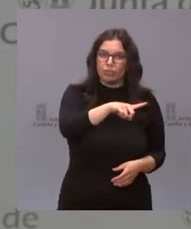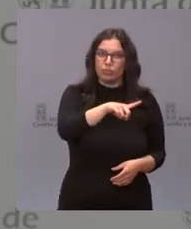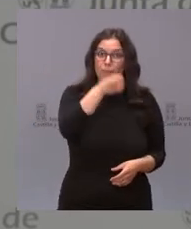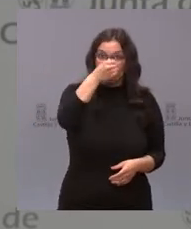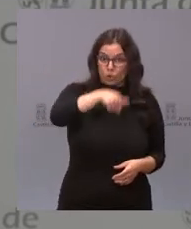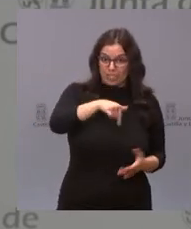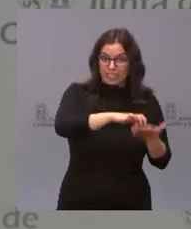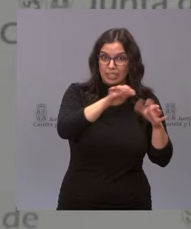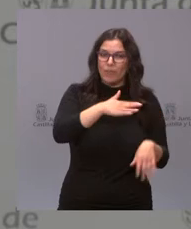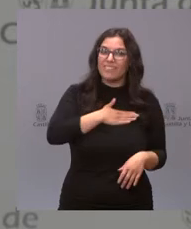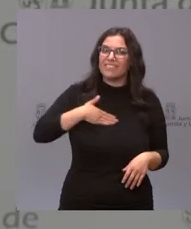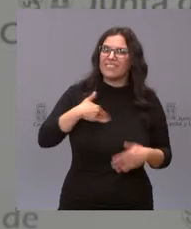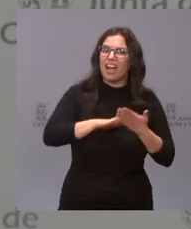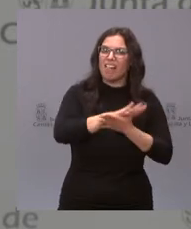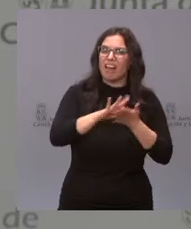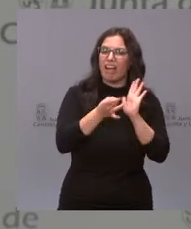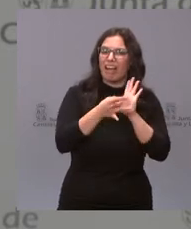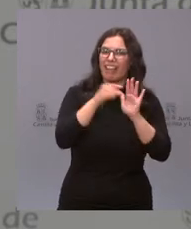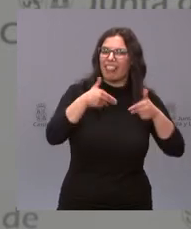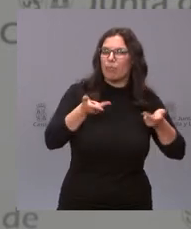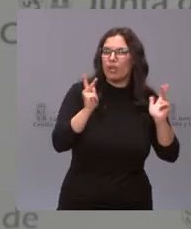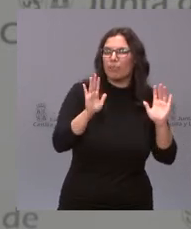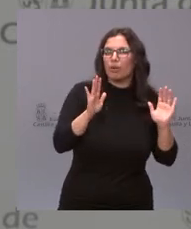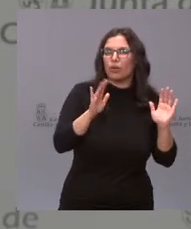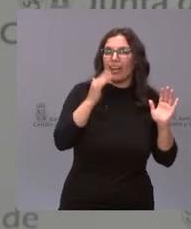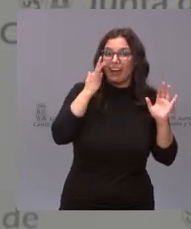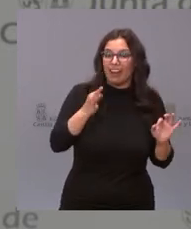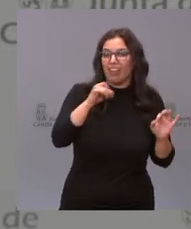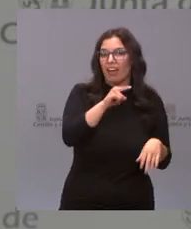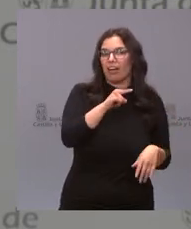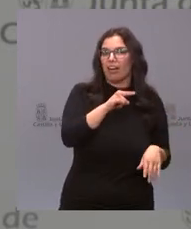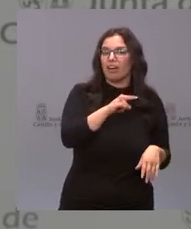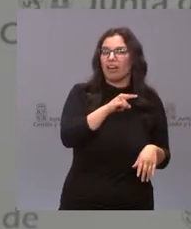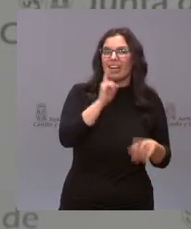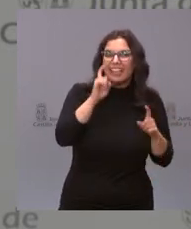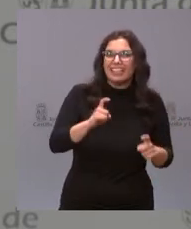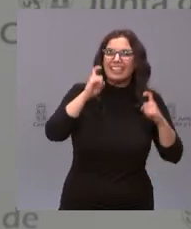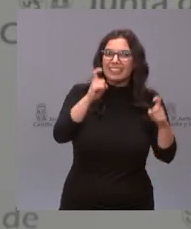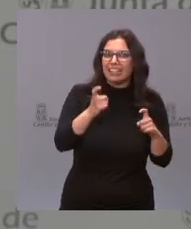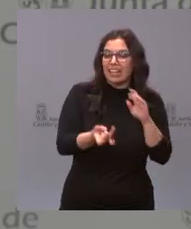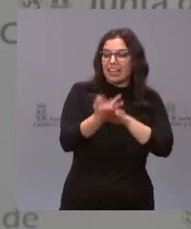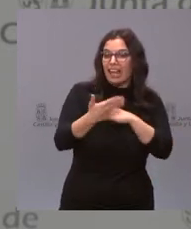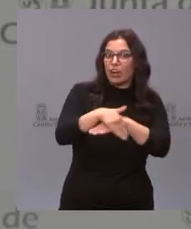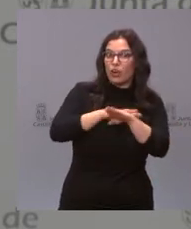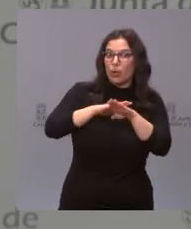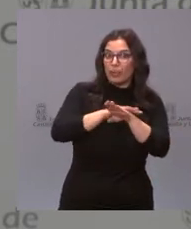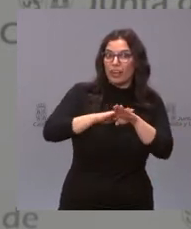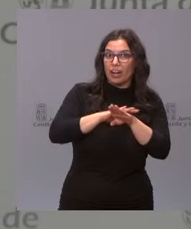León quiera hablar de calidad democrática cuando se está intentando formar un gobierno